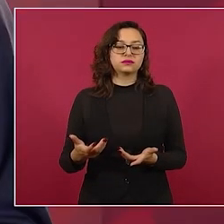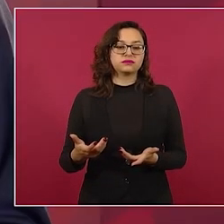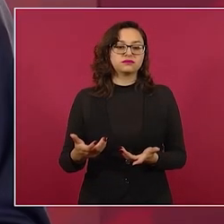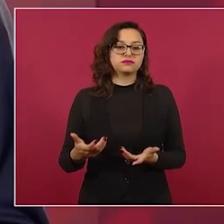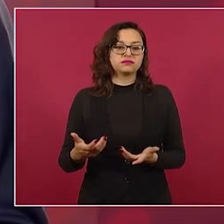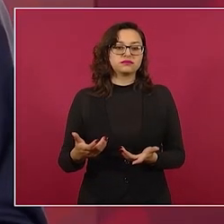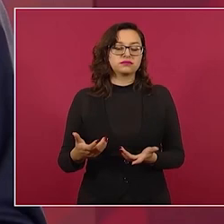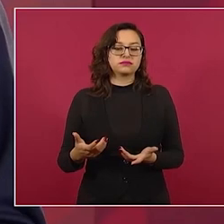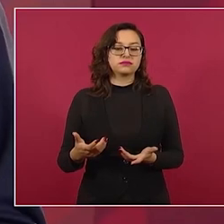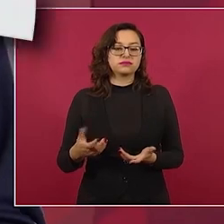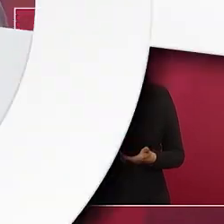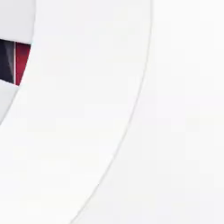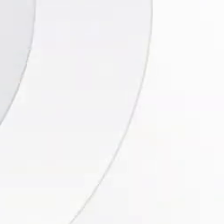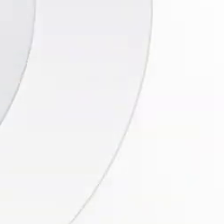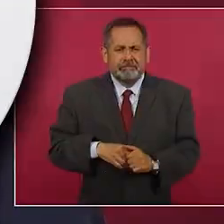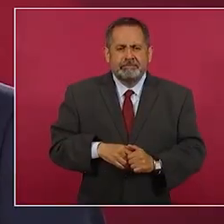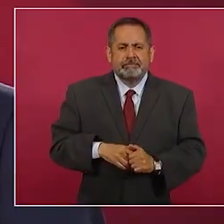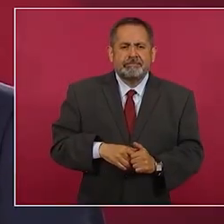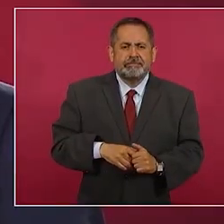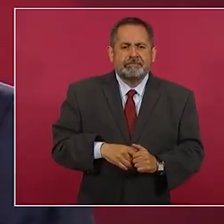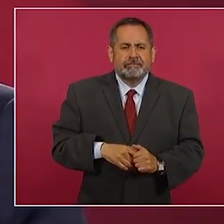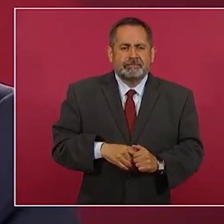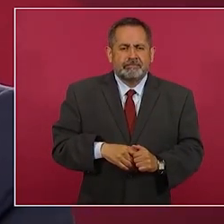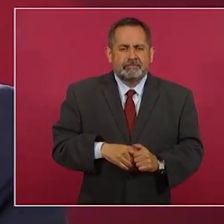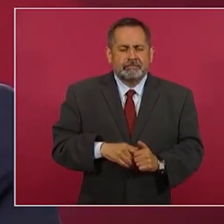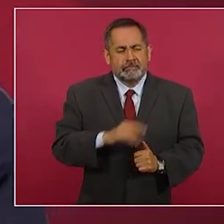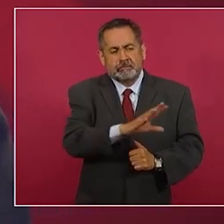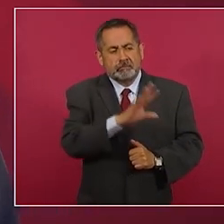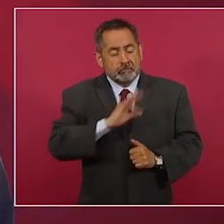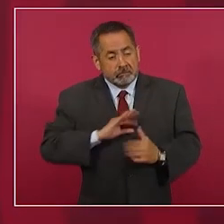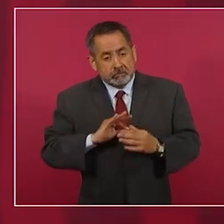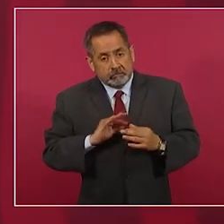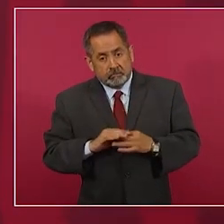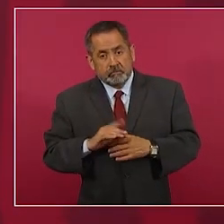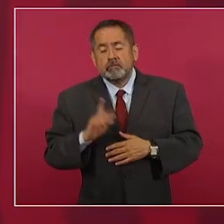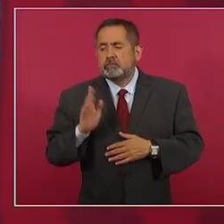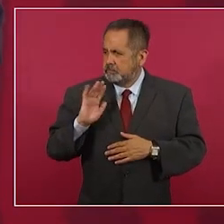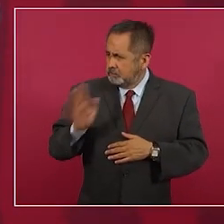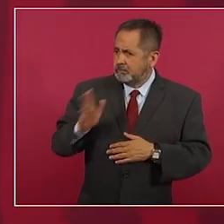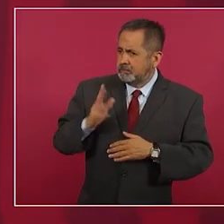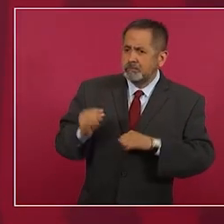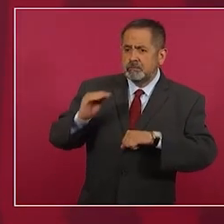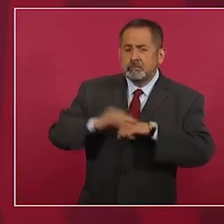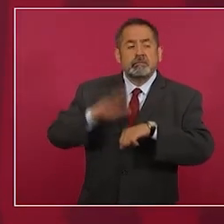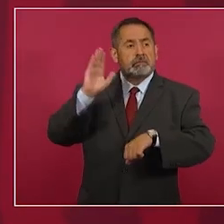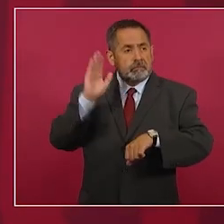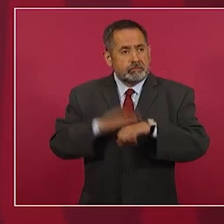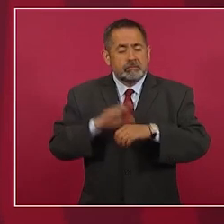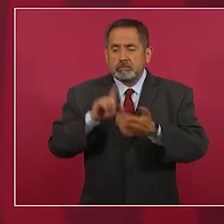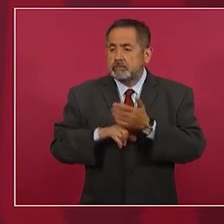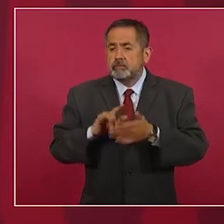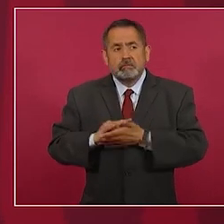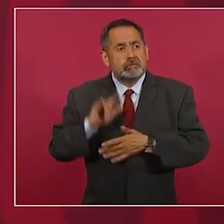de mano de obra de Oaxaca que me comentaba él de que ya habían ampliado uno a Vallarta